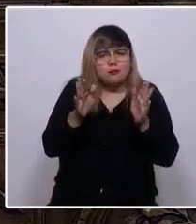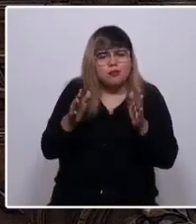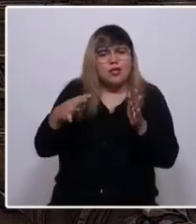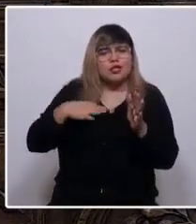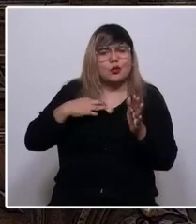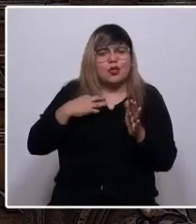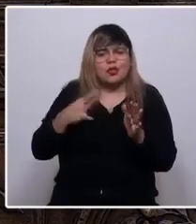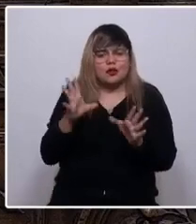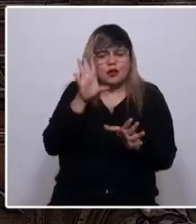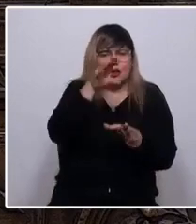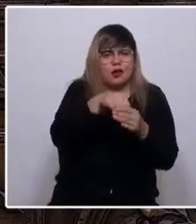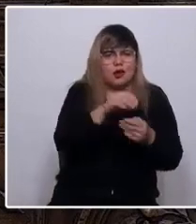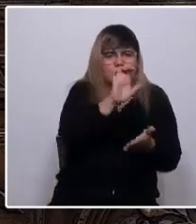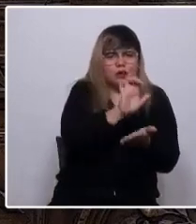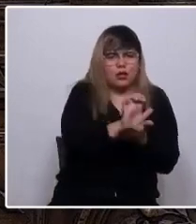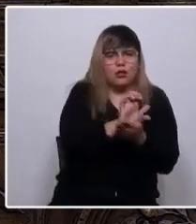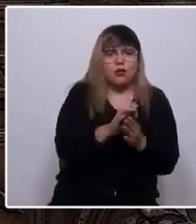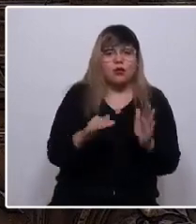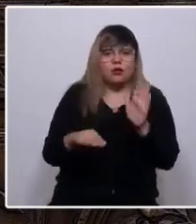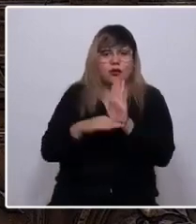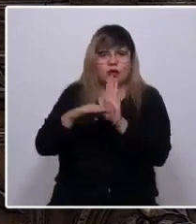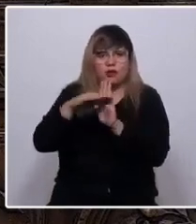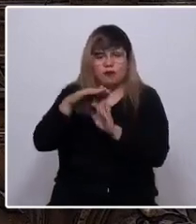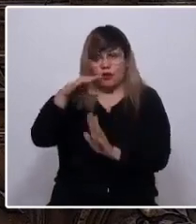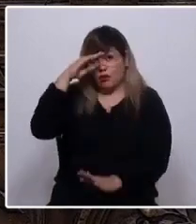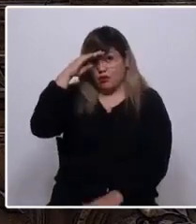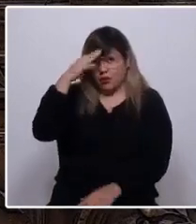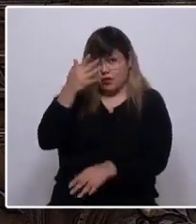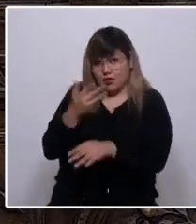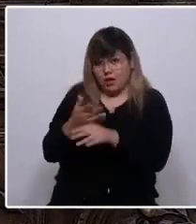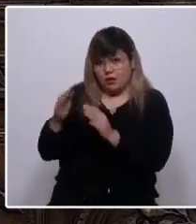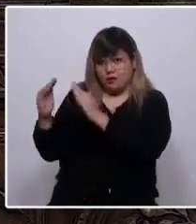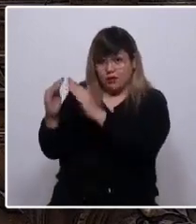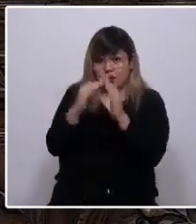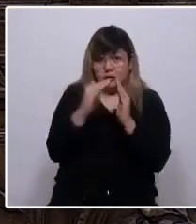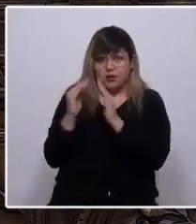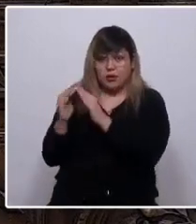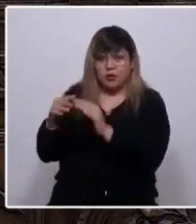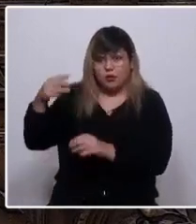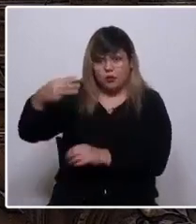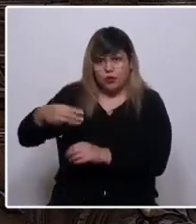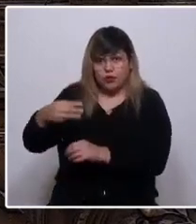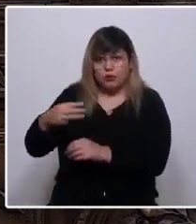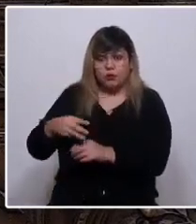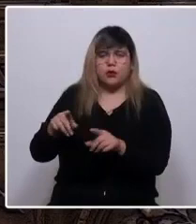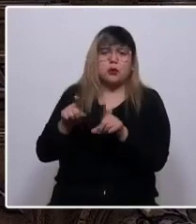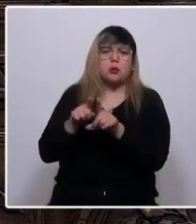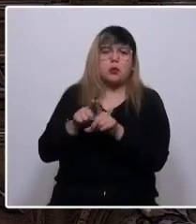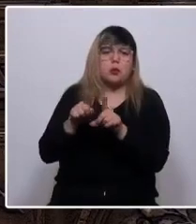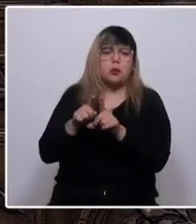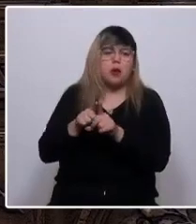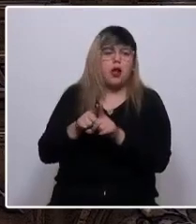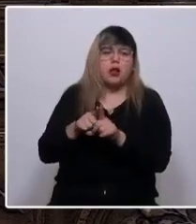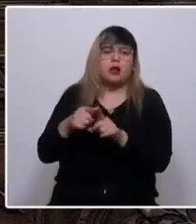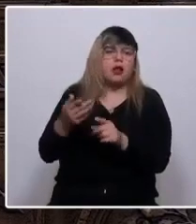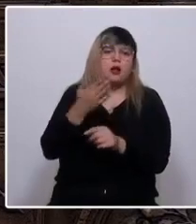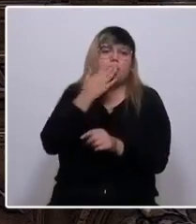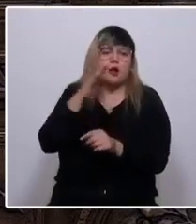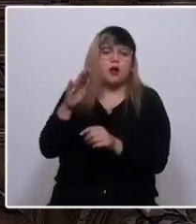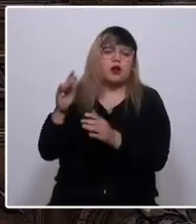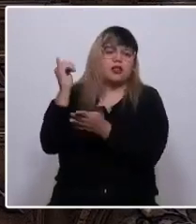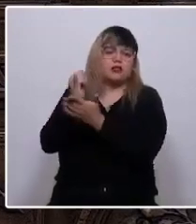al Estado. Asimismo, los niveles de confianza de nuestros vecinos en sus municipios siguen siendo lo más alto dentro de la